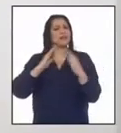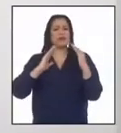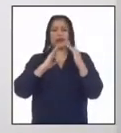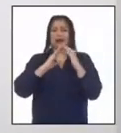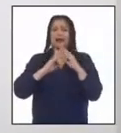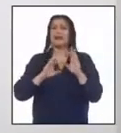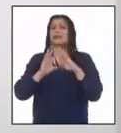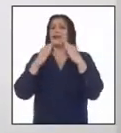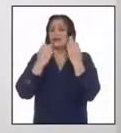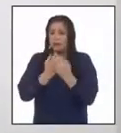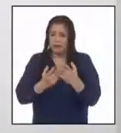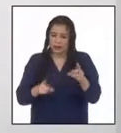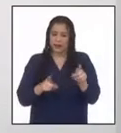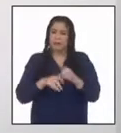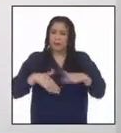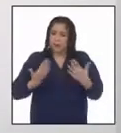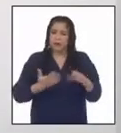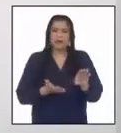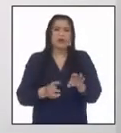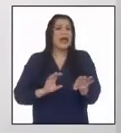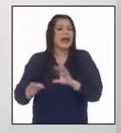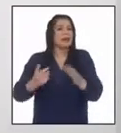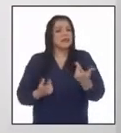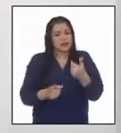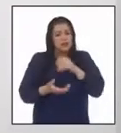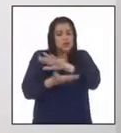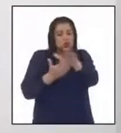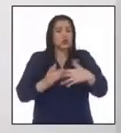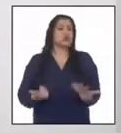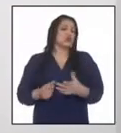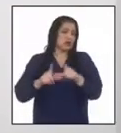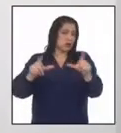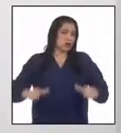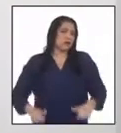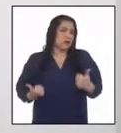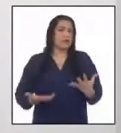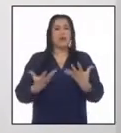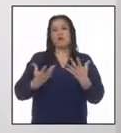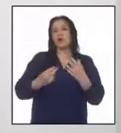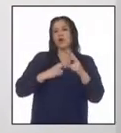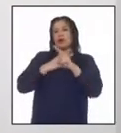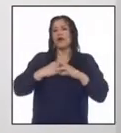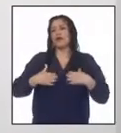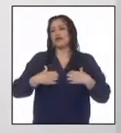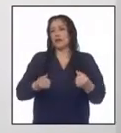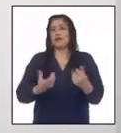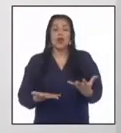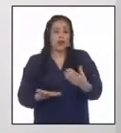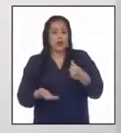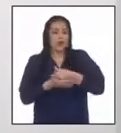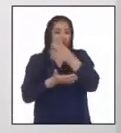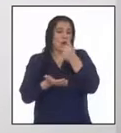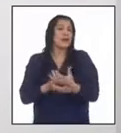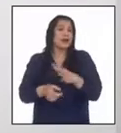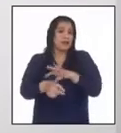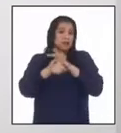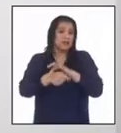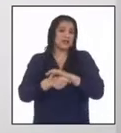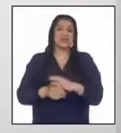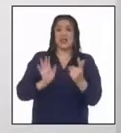y comunitario, que podemos realizar para el cuidado de nuestra salud, como la adquisición legal de los productos medicinales,